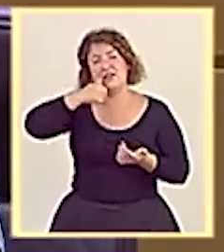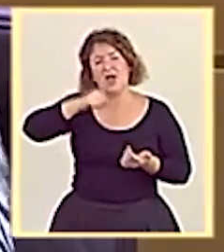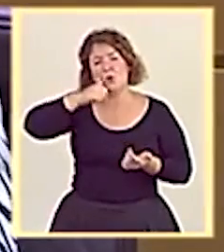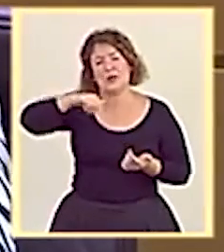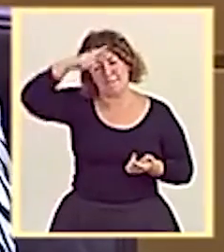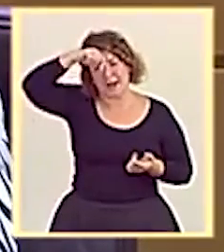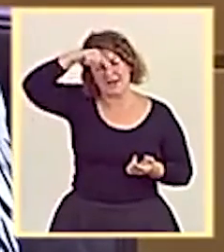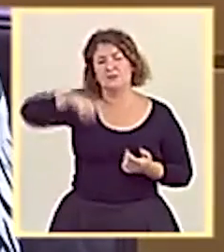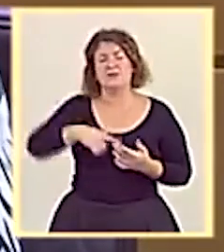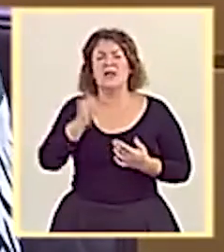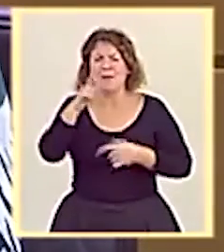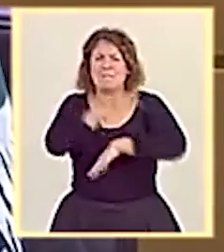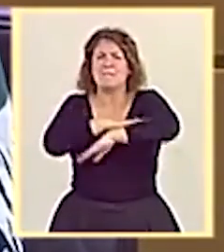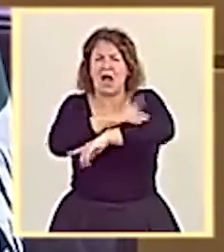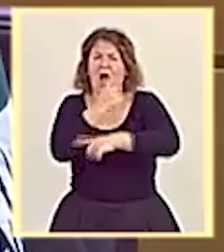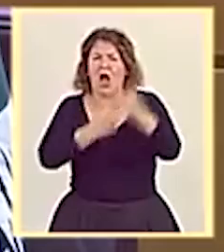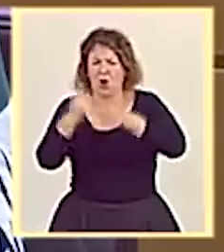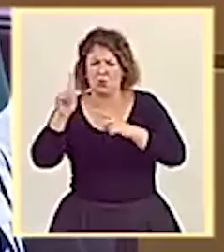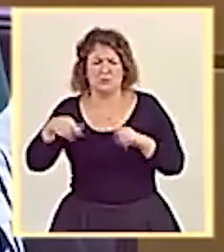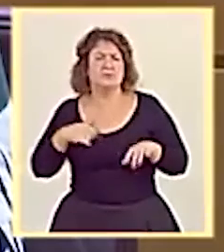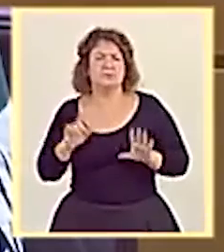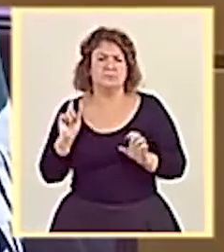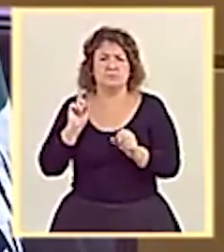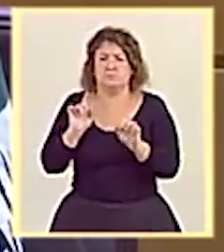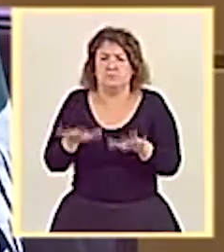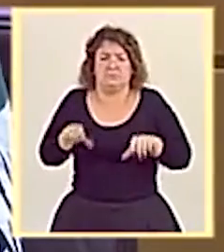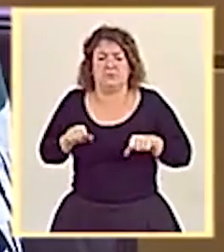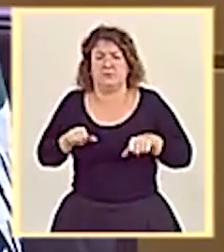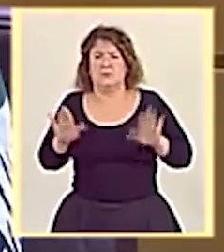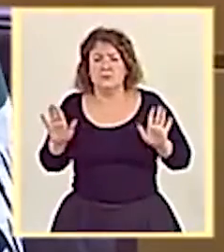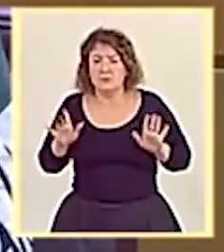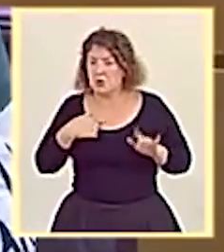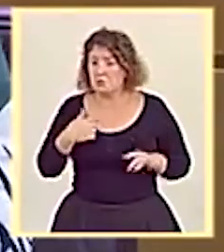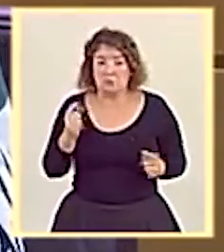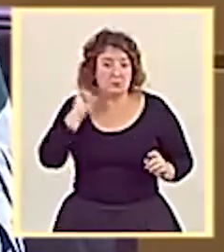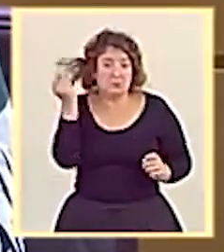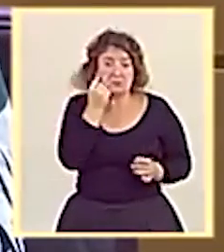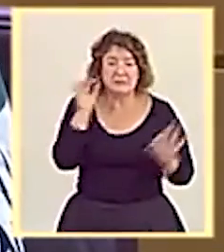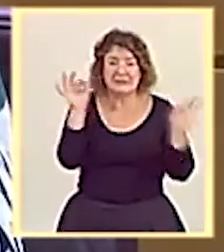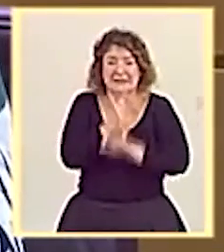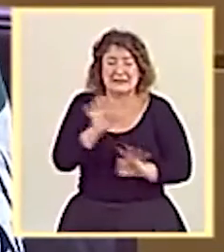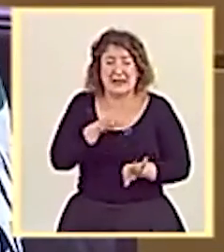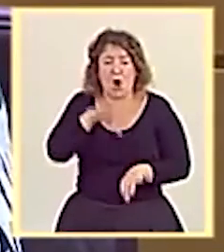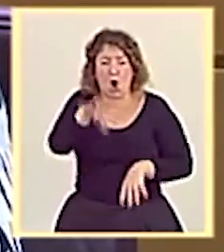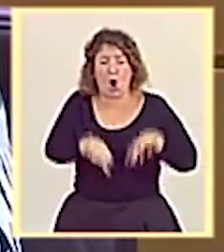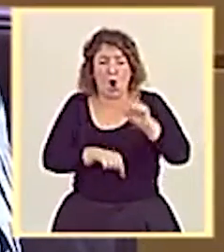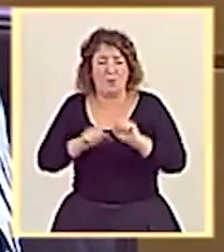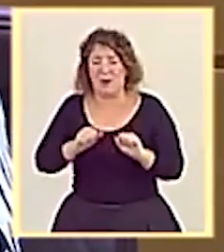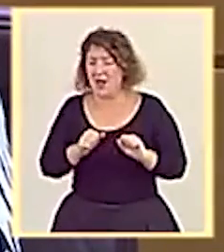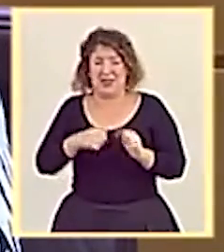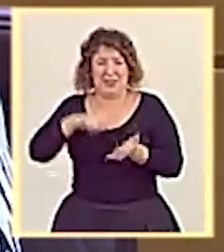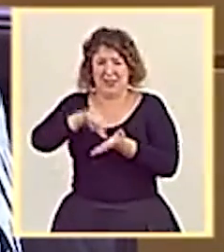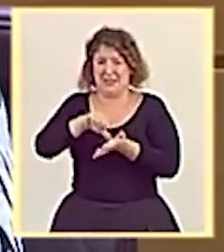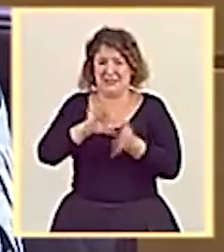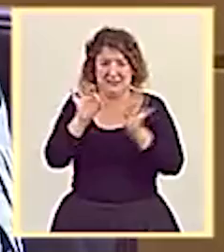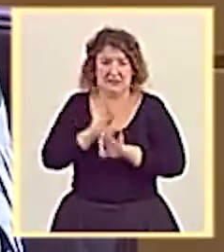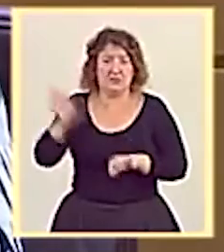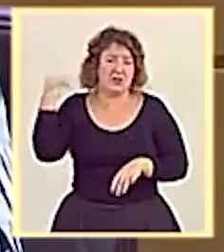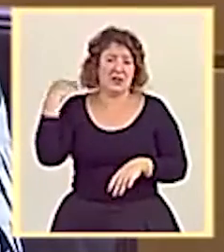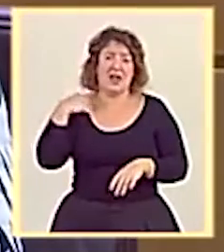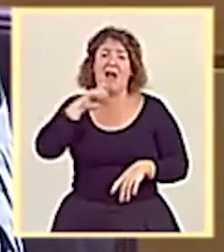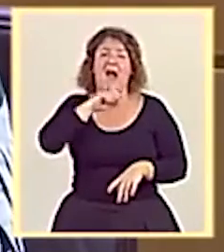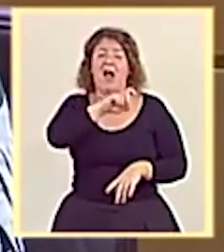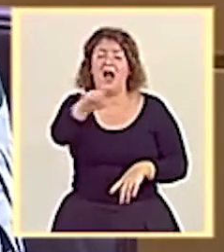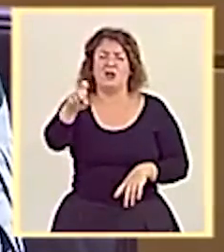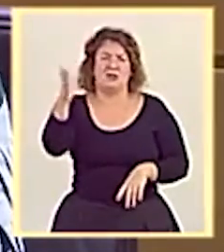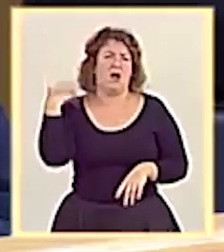e incluso a algunos ministerios. Pero es que nada se sabe, señor ministro, todavía de la gran compra centralizada de material sanitario, que anunciaron ustedes